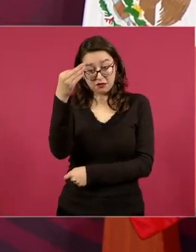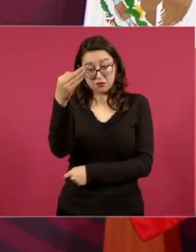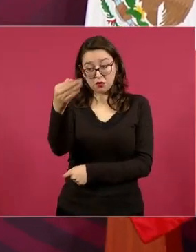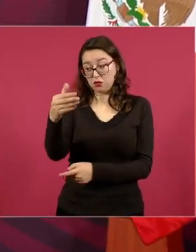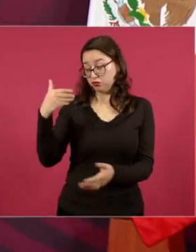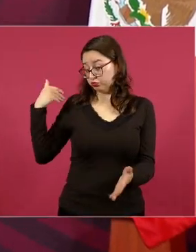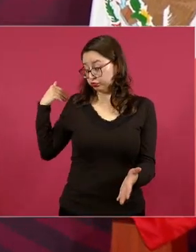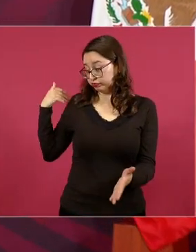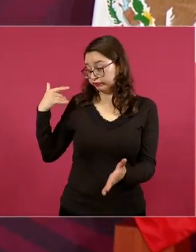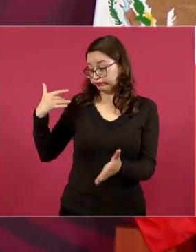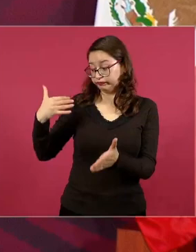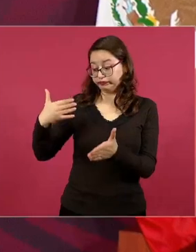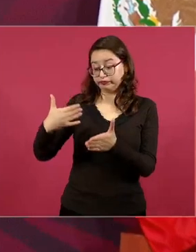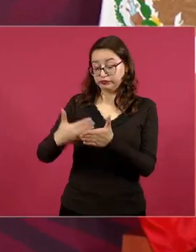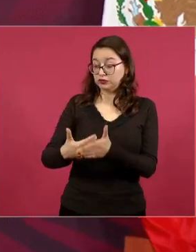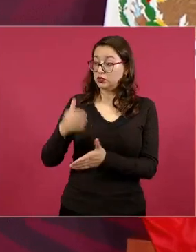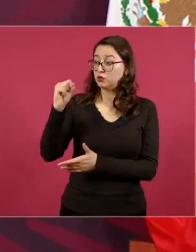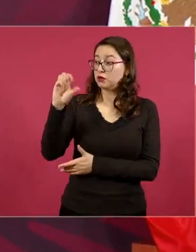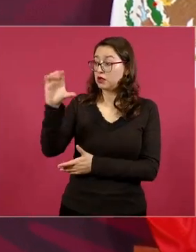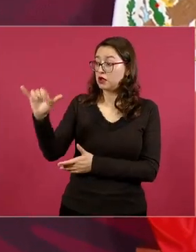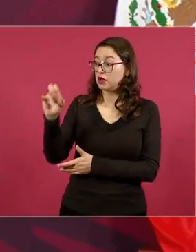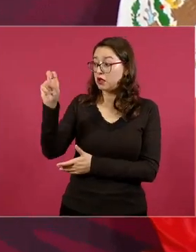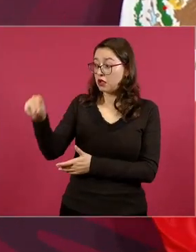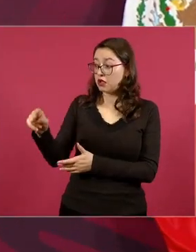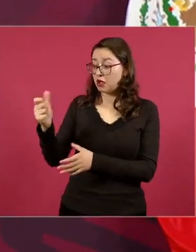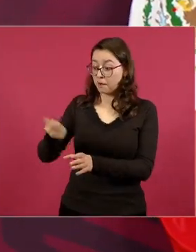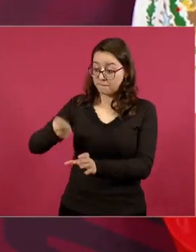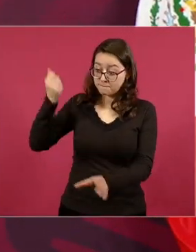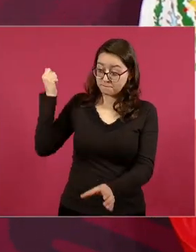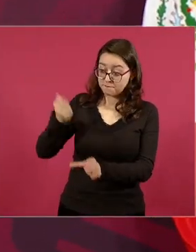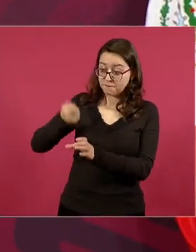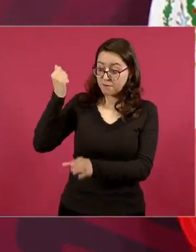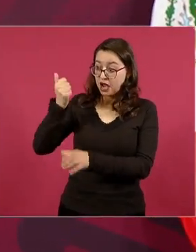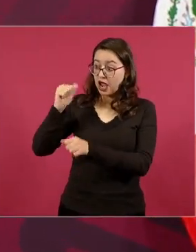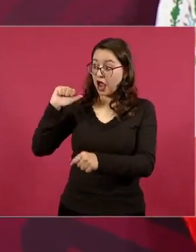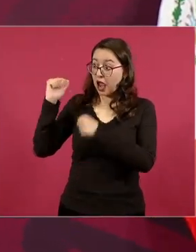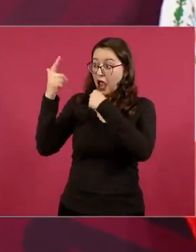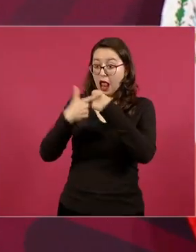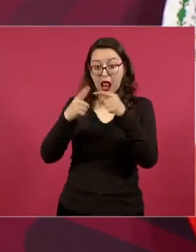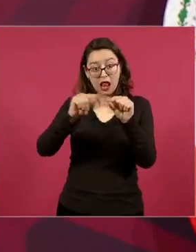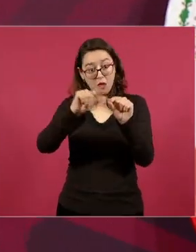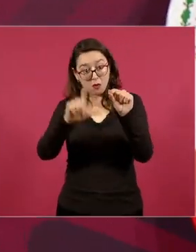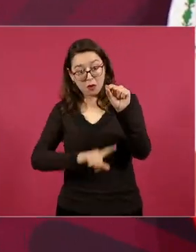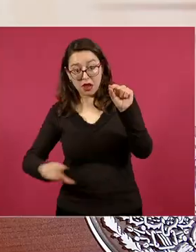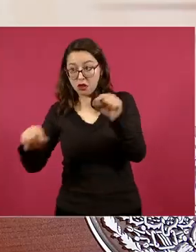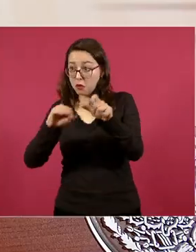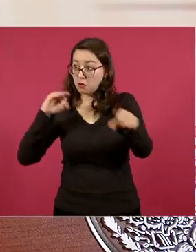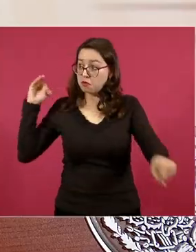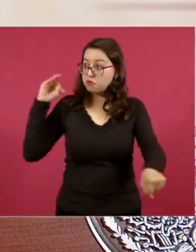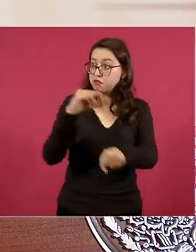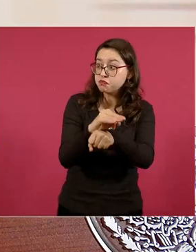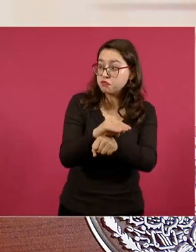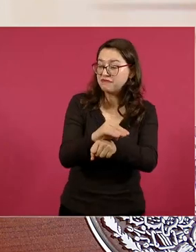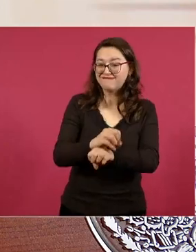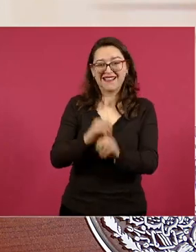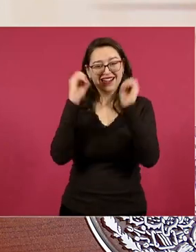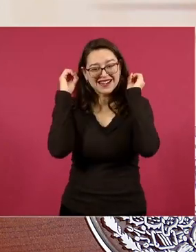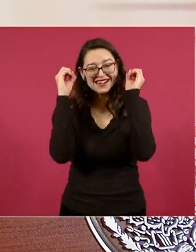en la Suprema Corte a favor del pueblo ¿qué más